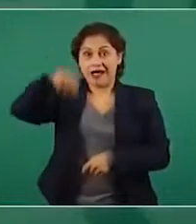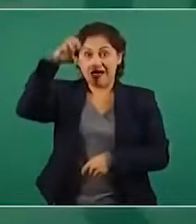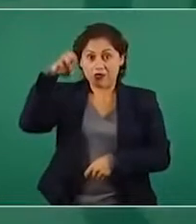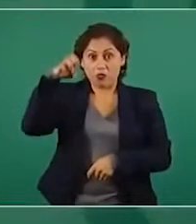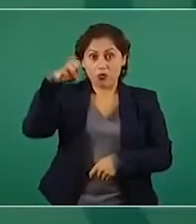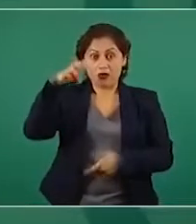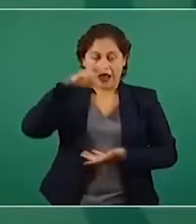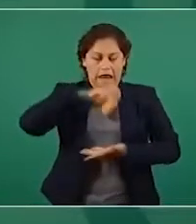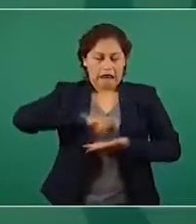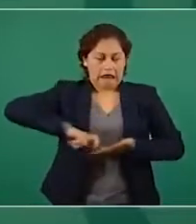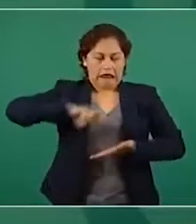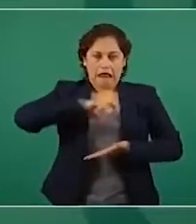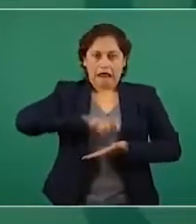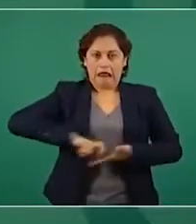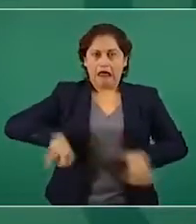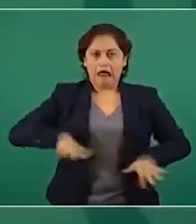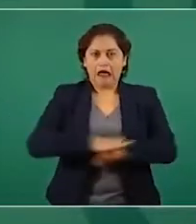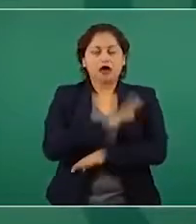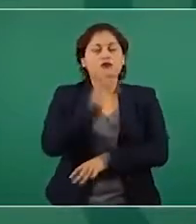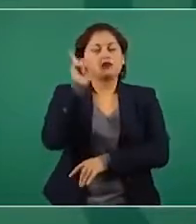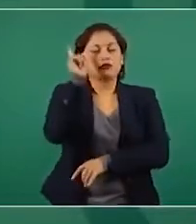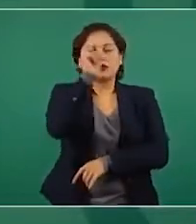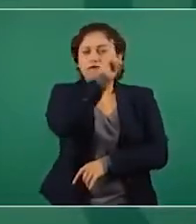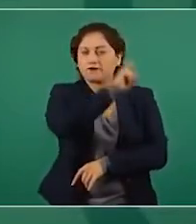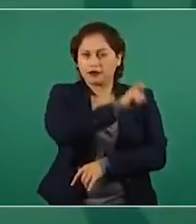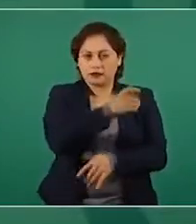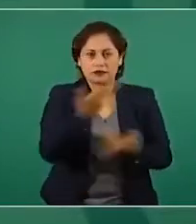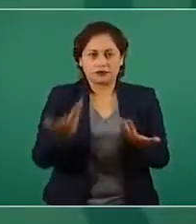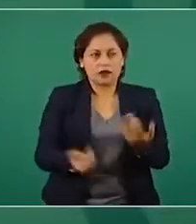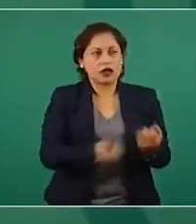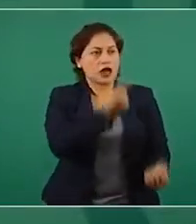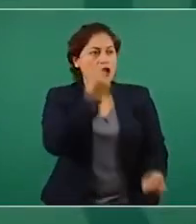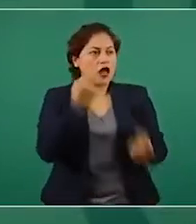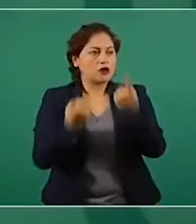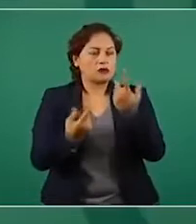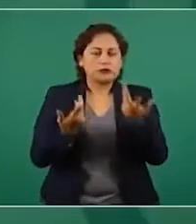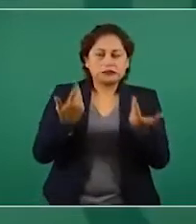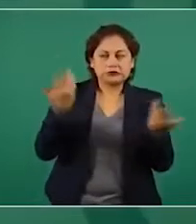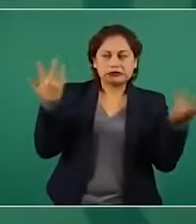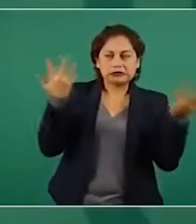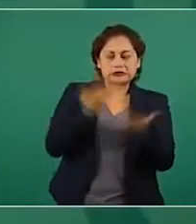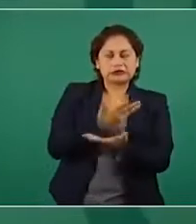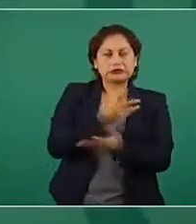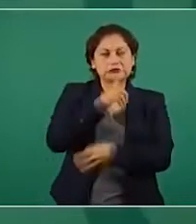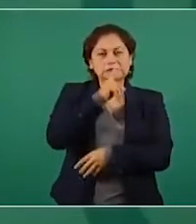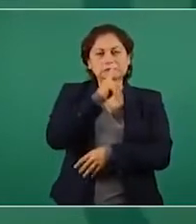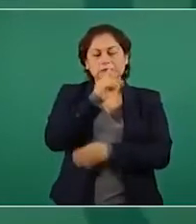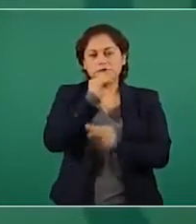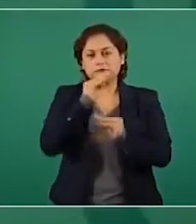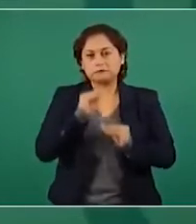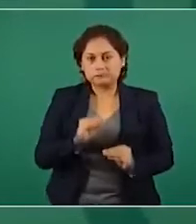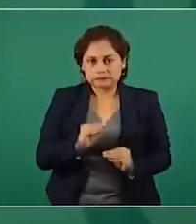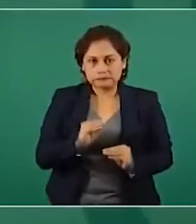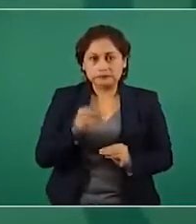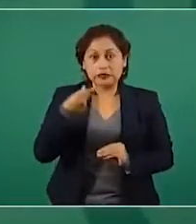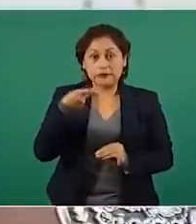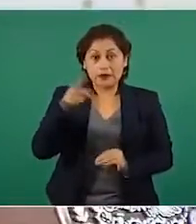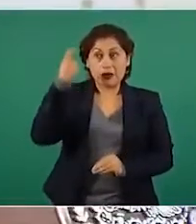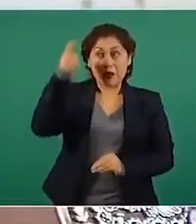logra es que se queden callados, pero la mentalidad está ahí,